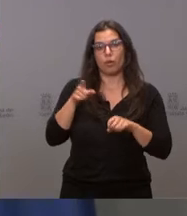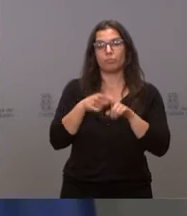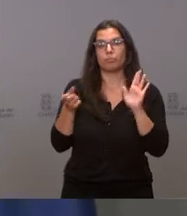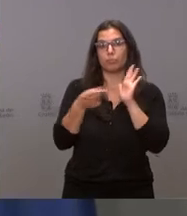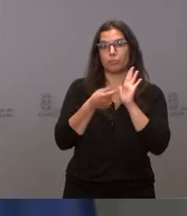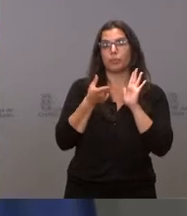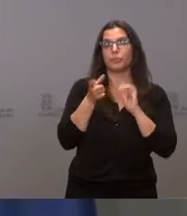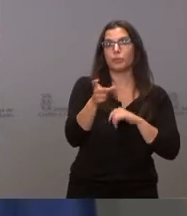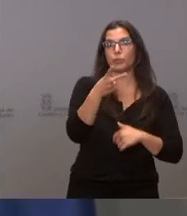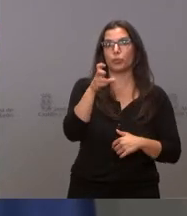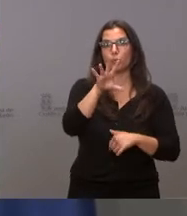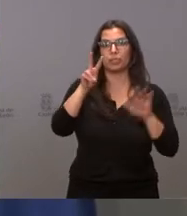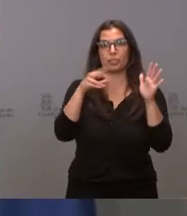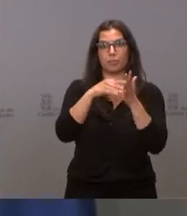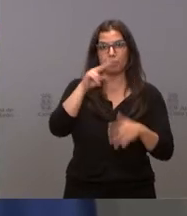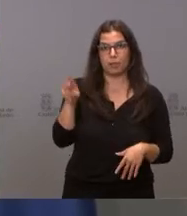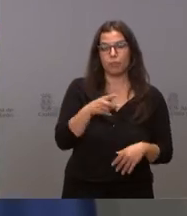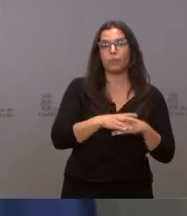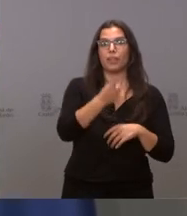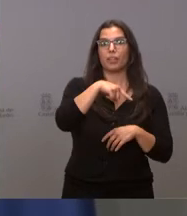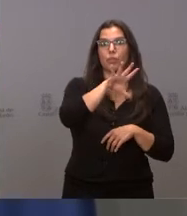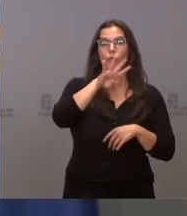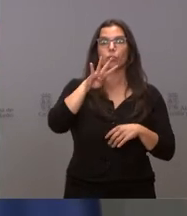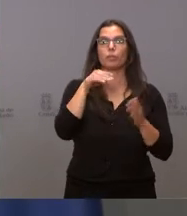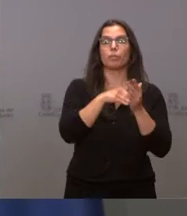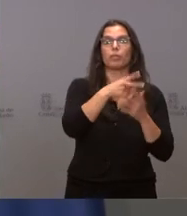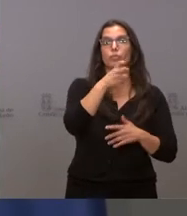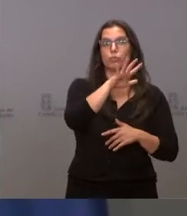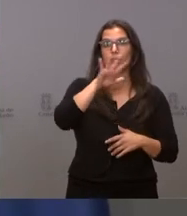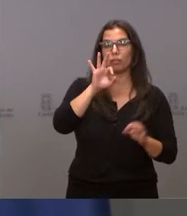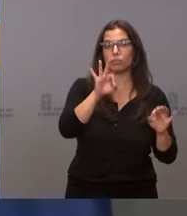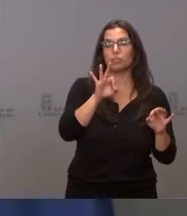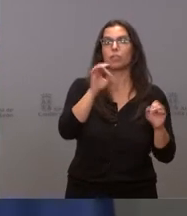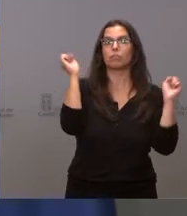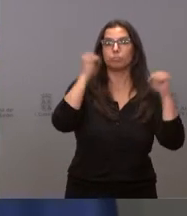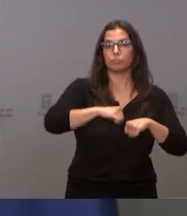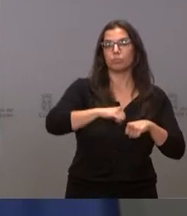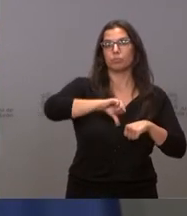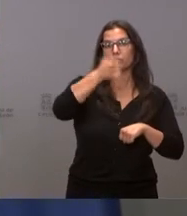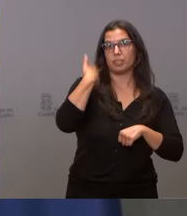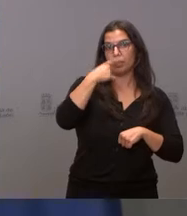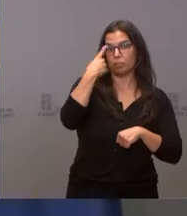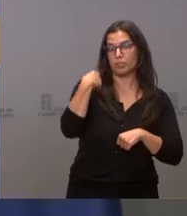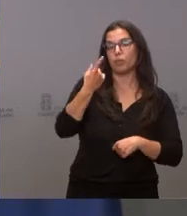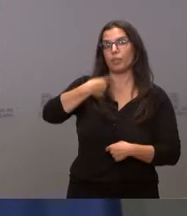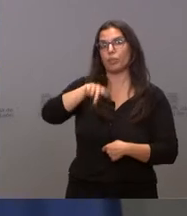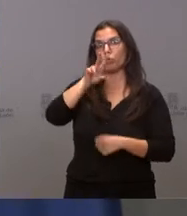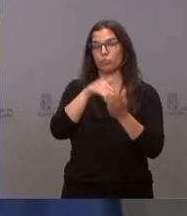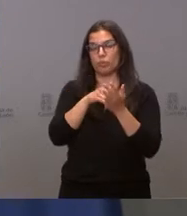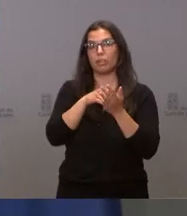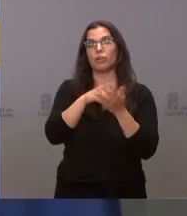257.000 euros, 154.275 se aprobaron el año pasado y 102